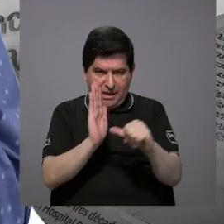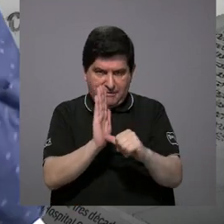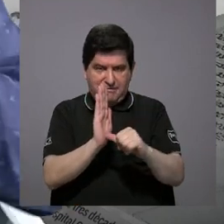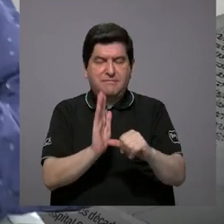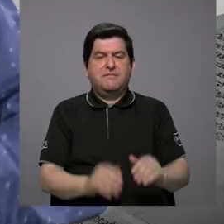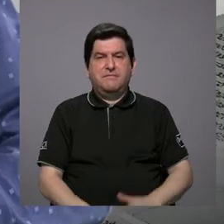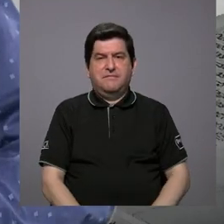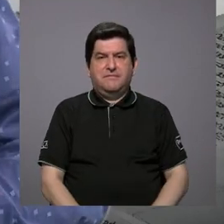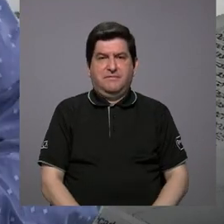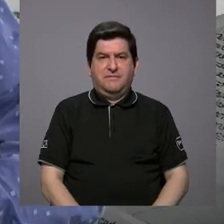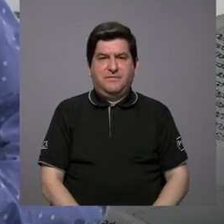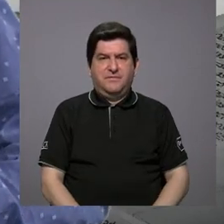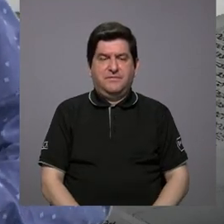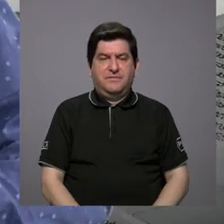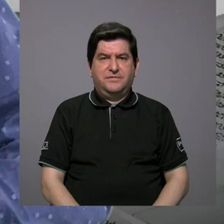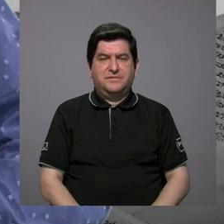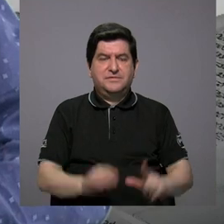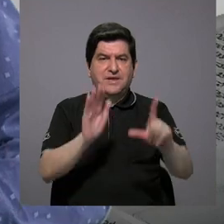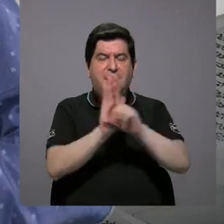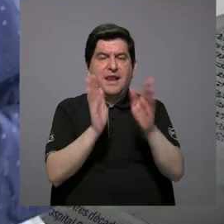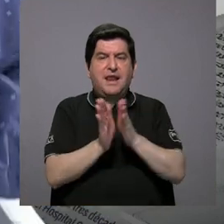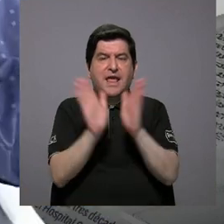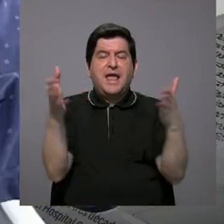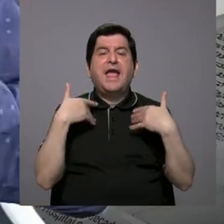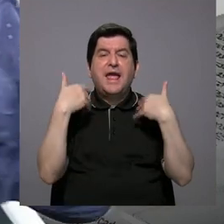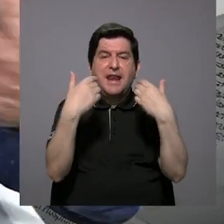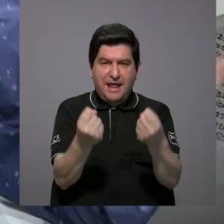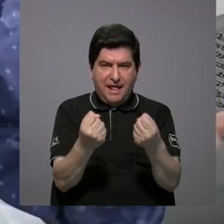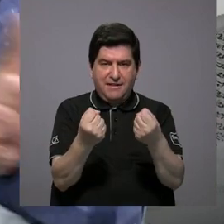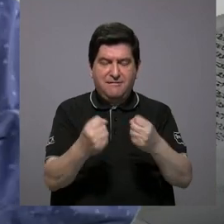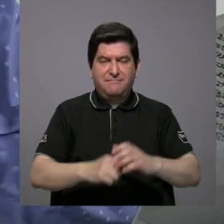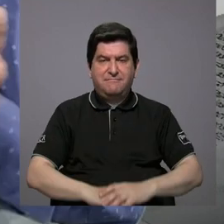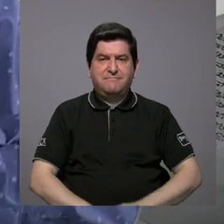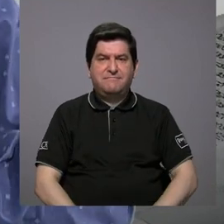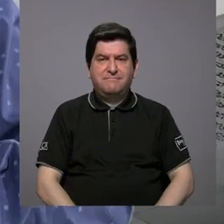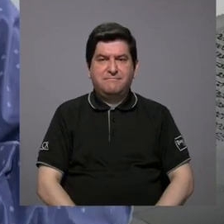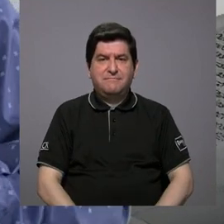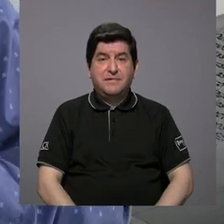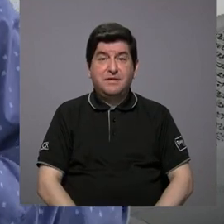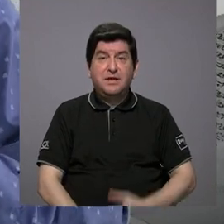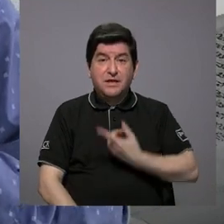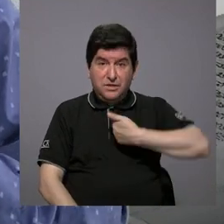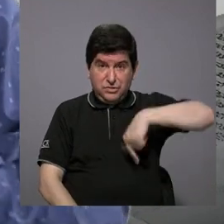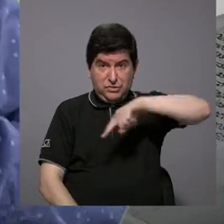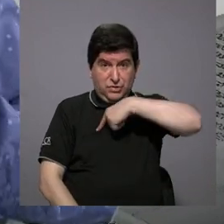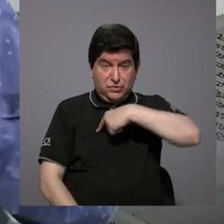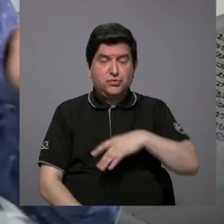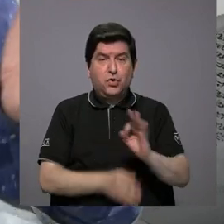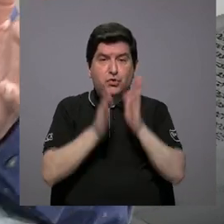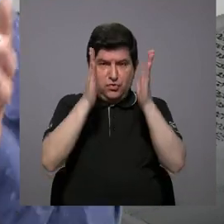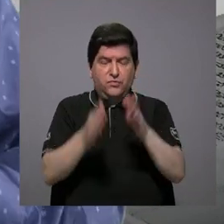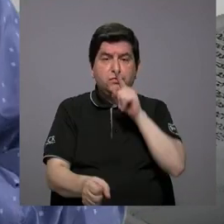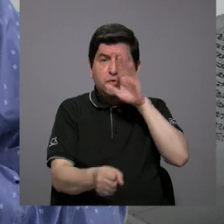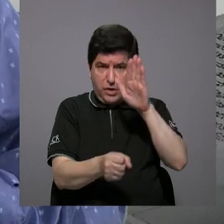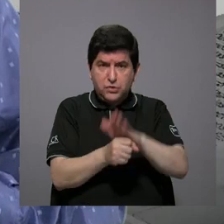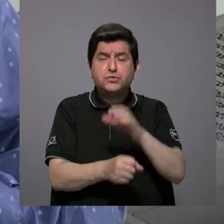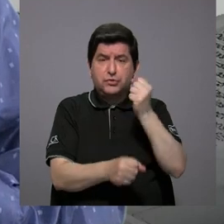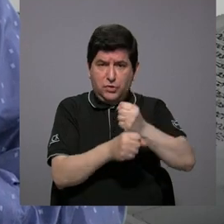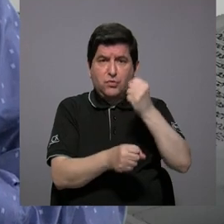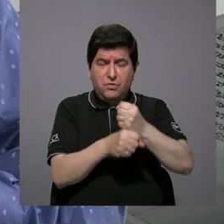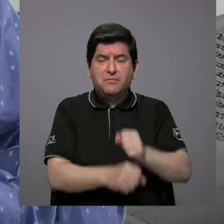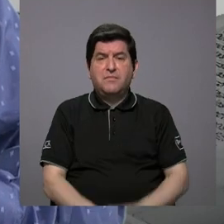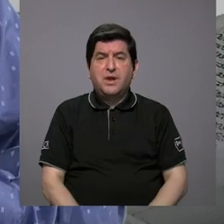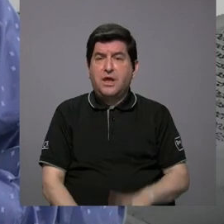estaban en la ley general de salud, si hubiéramos tenido funcionarios probos, no tendríamos